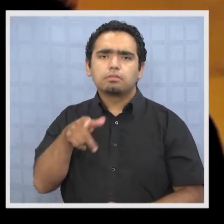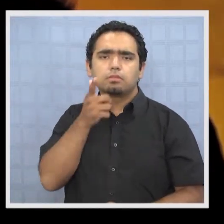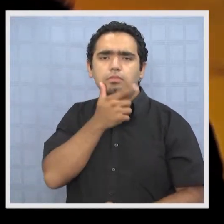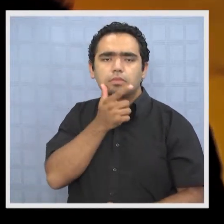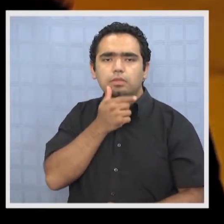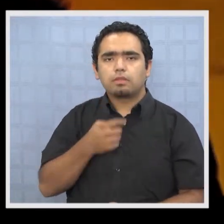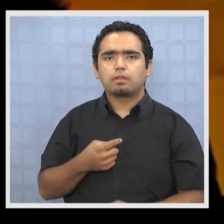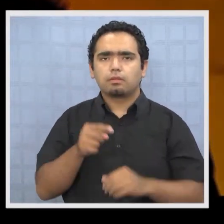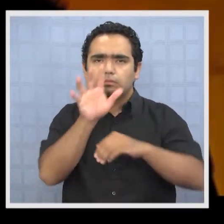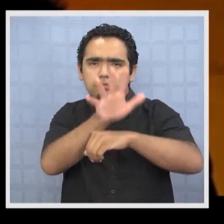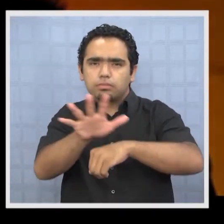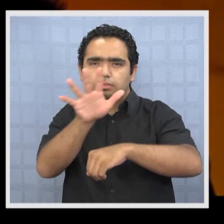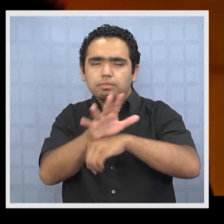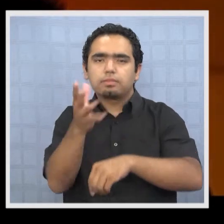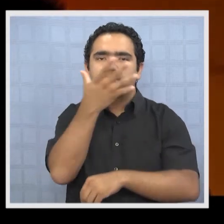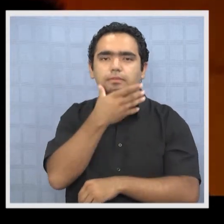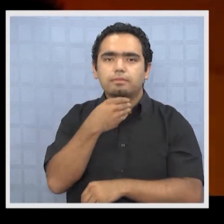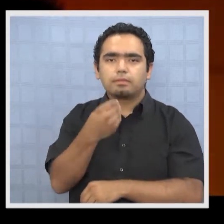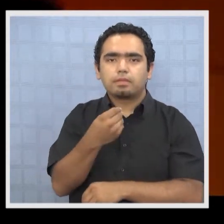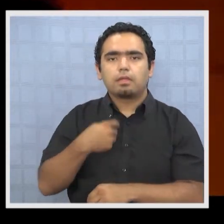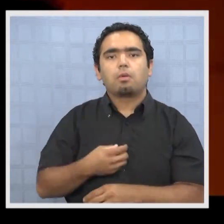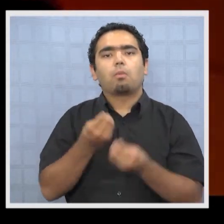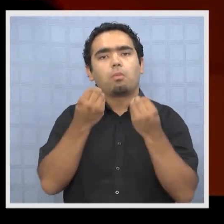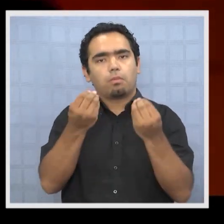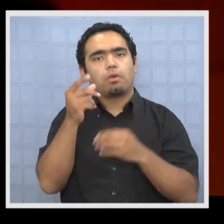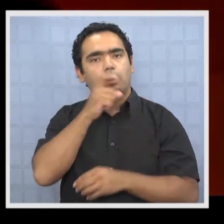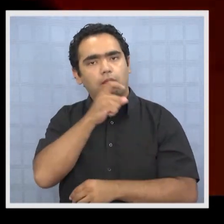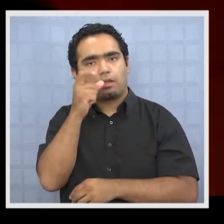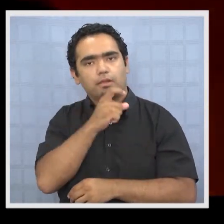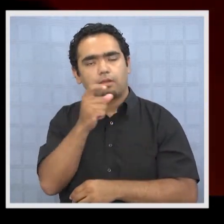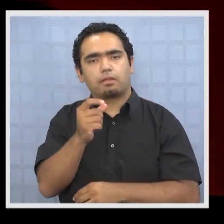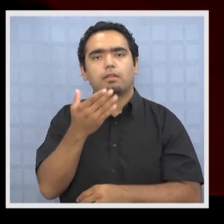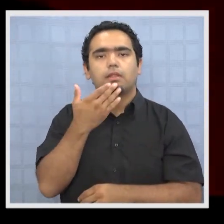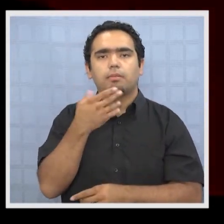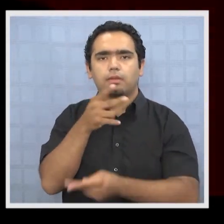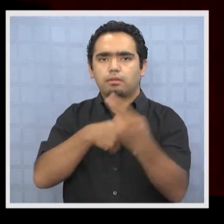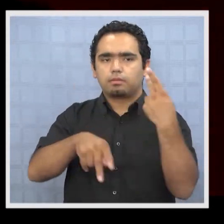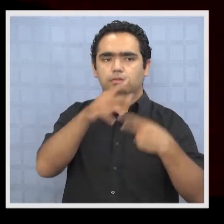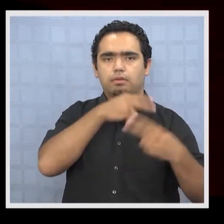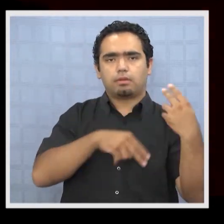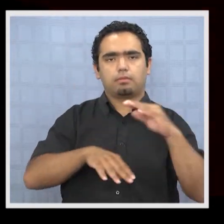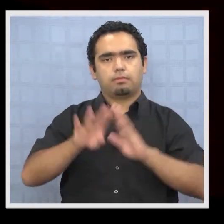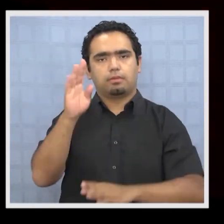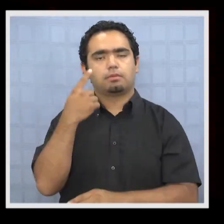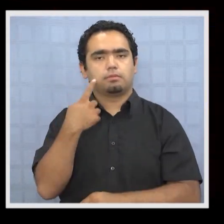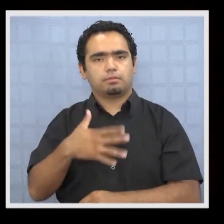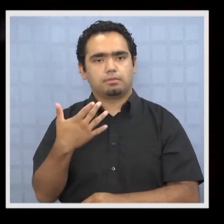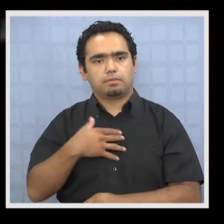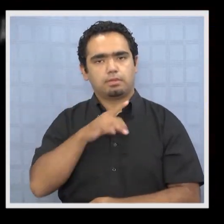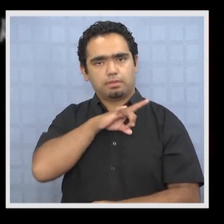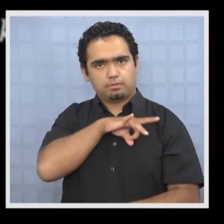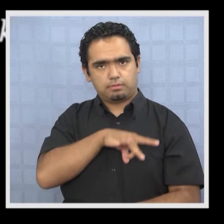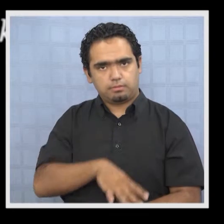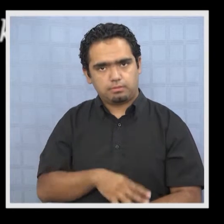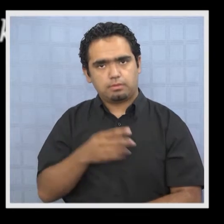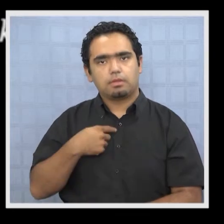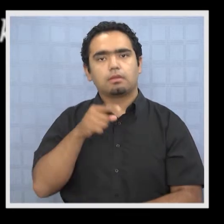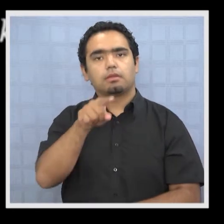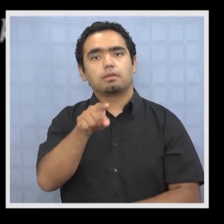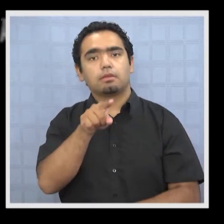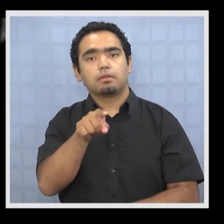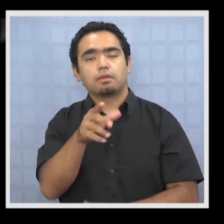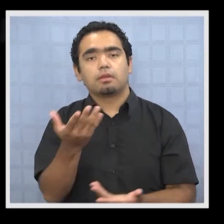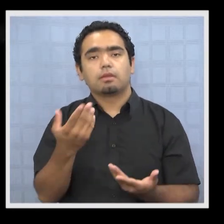Sin duda un espectáculo imperdible que ha tenido muy buenas críticas y que aborda una de las leyendas más importantes de Chile